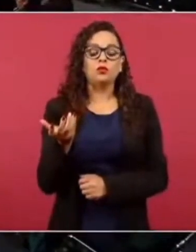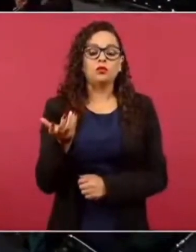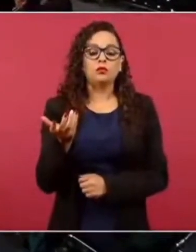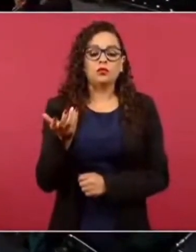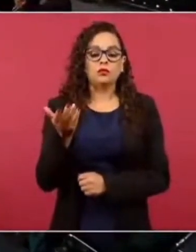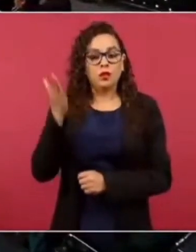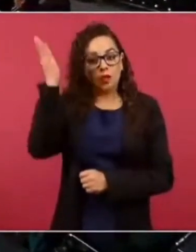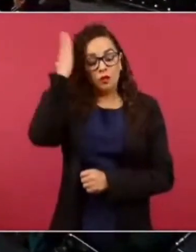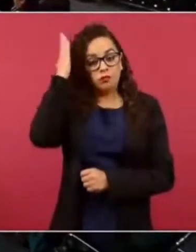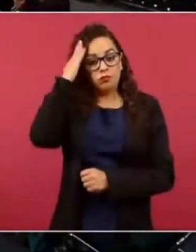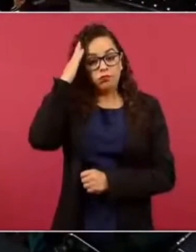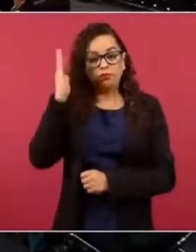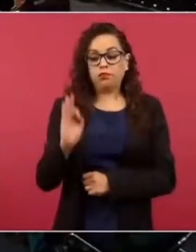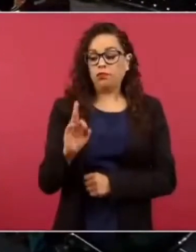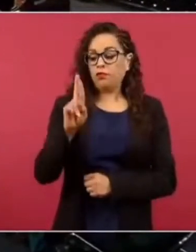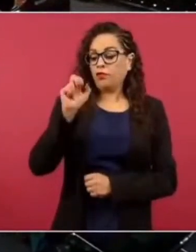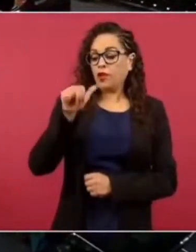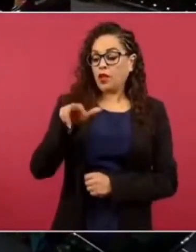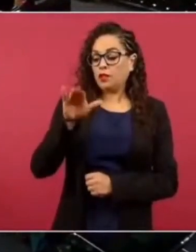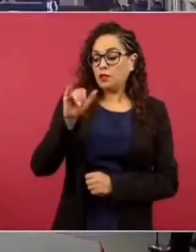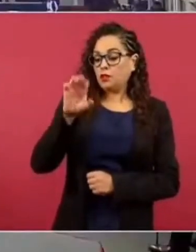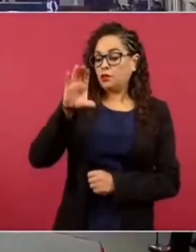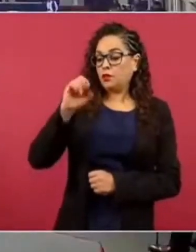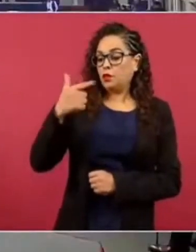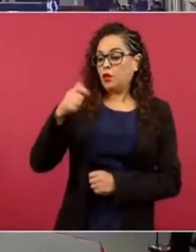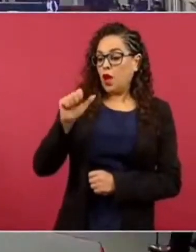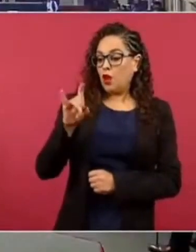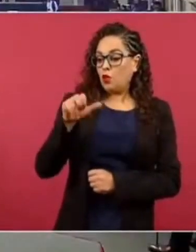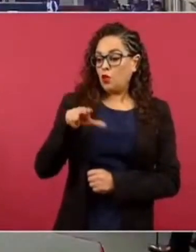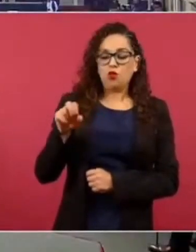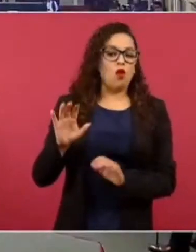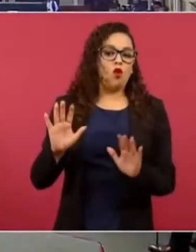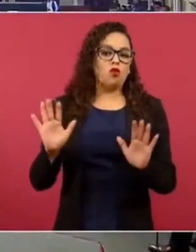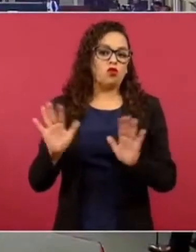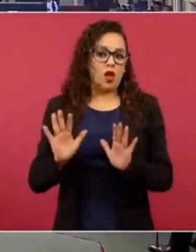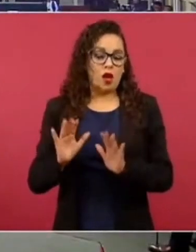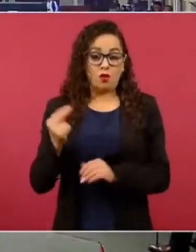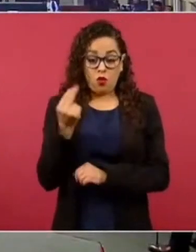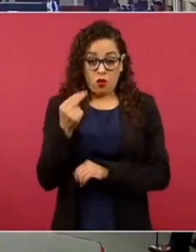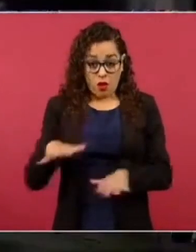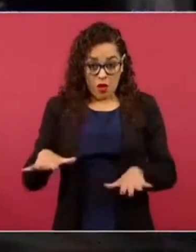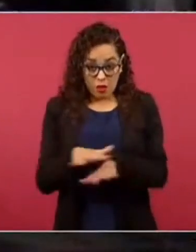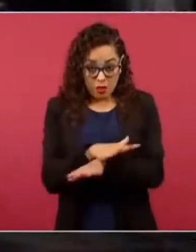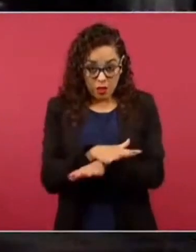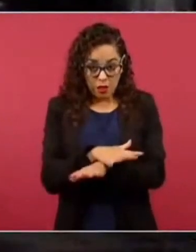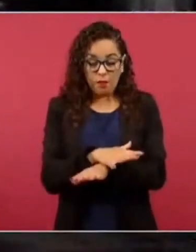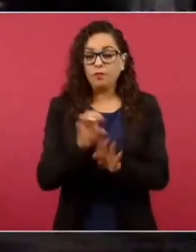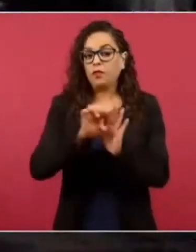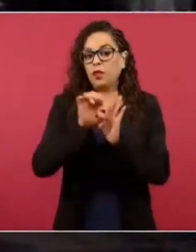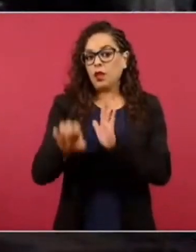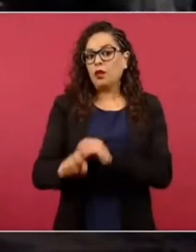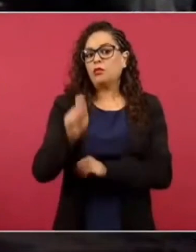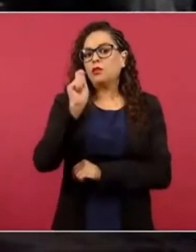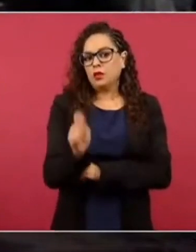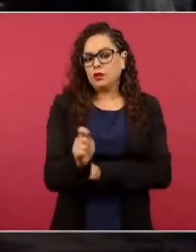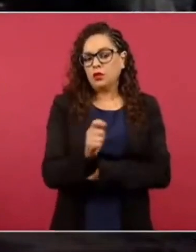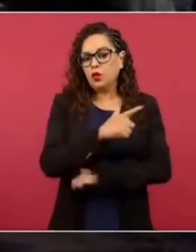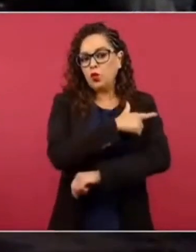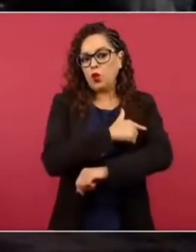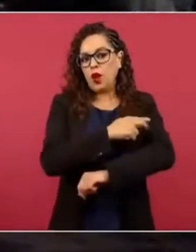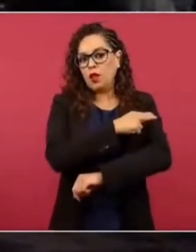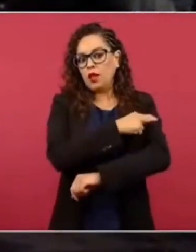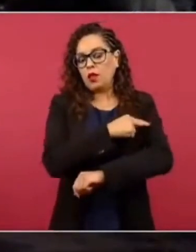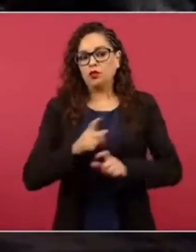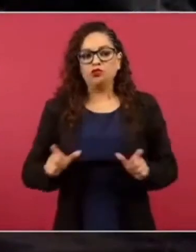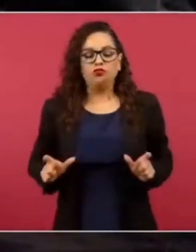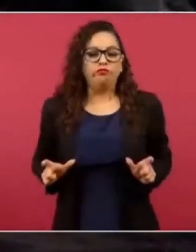cabeza Francisco Garduño si tuviera que haber estos cambios y cómo intervendría en todo caso, por ejemplo, la Guardia Nacional y qué